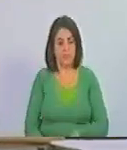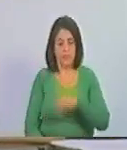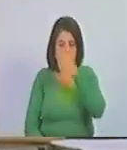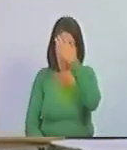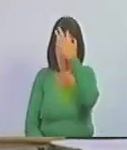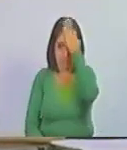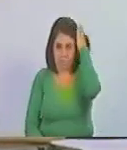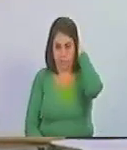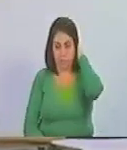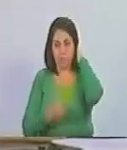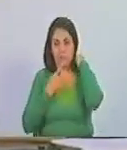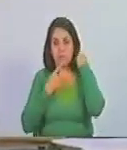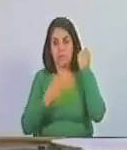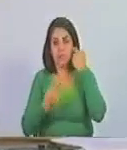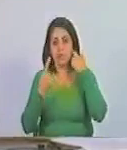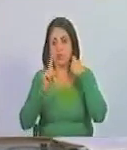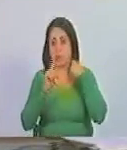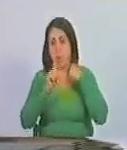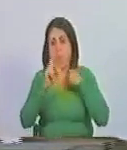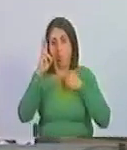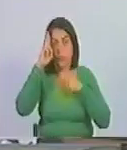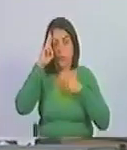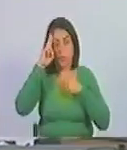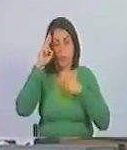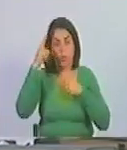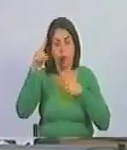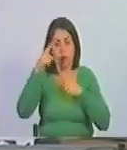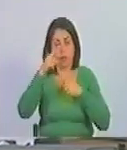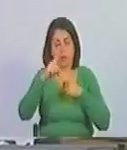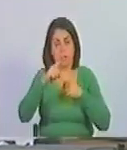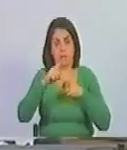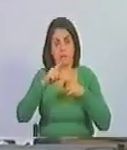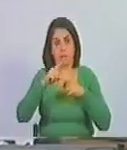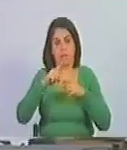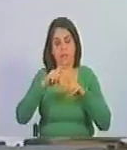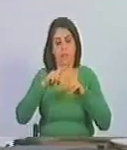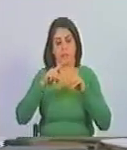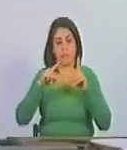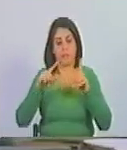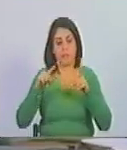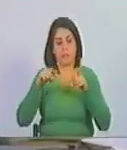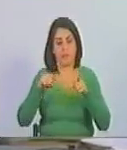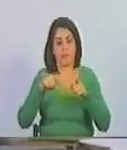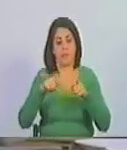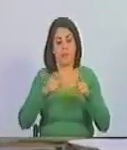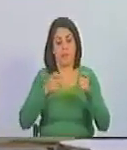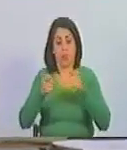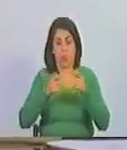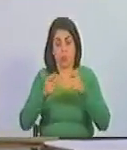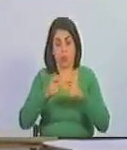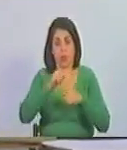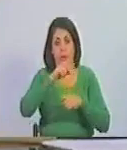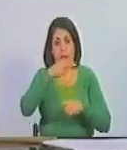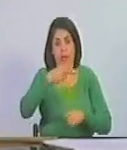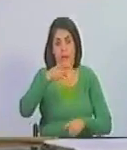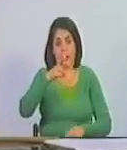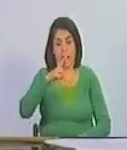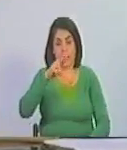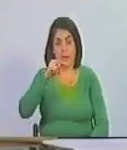le dice no tiene razón tiene razón el procurador de Guaidó Hernández